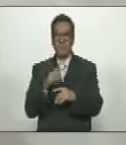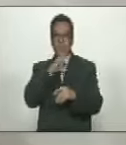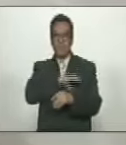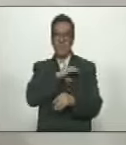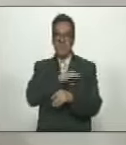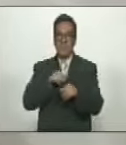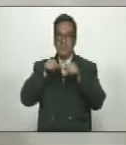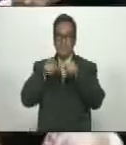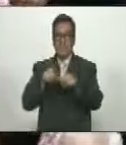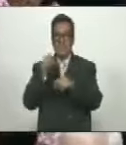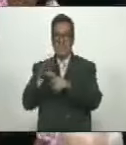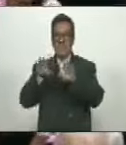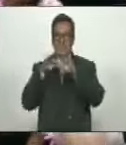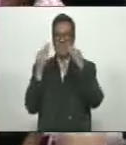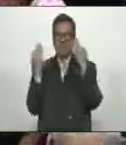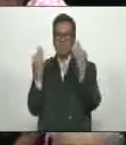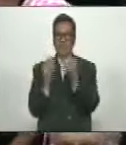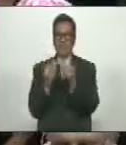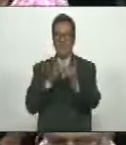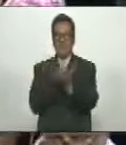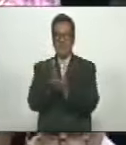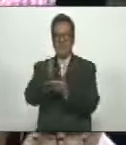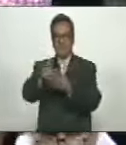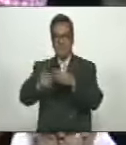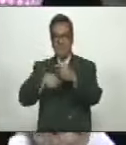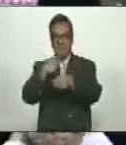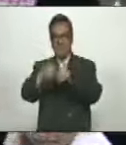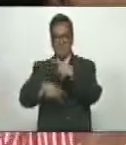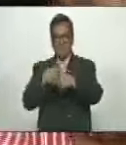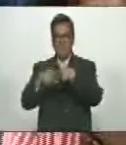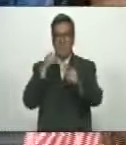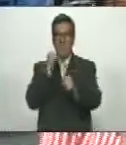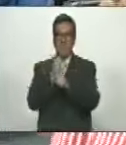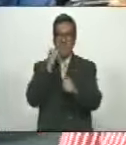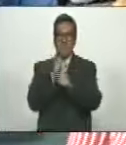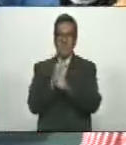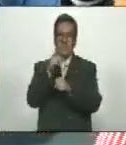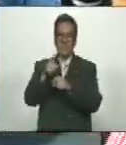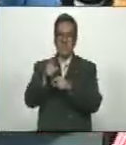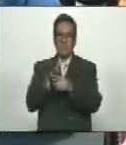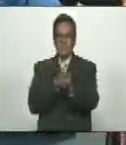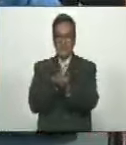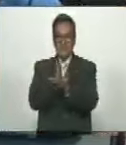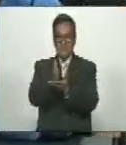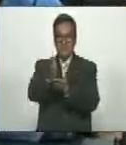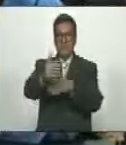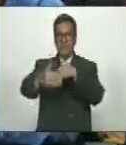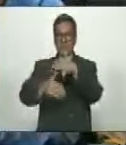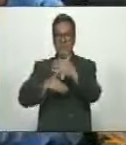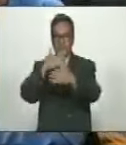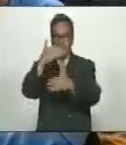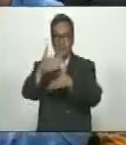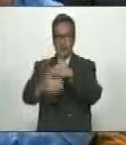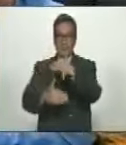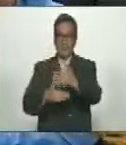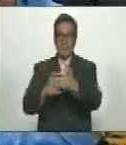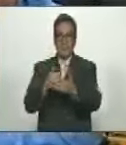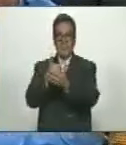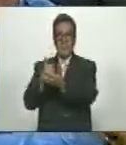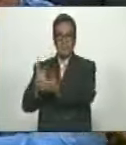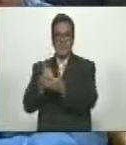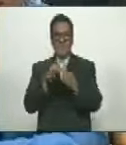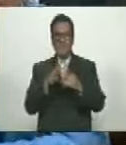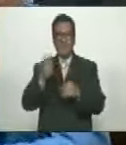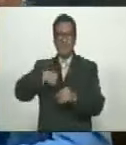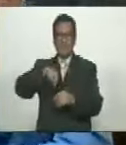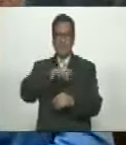Comisión Permanente De La Familia De Seguir Aportando Y Seguir Trabajando Para Continuar Avanzando En Estos Beneficios Para